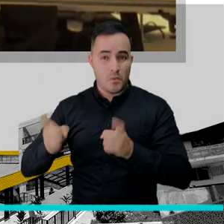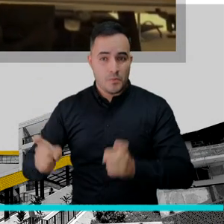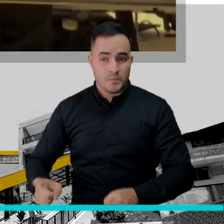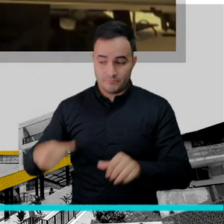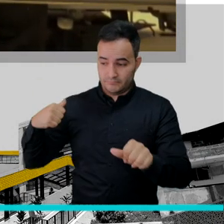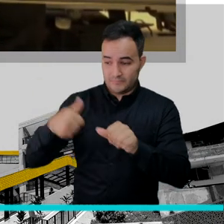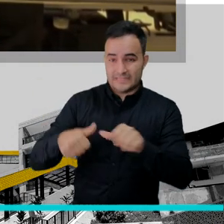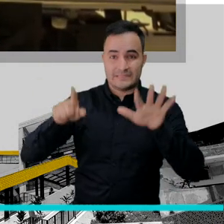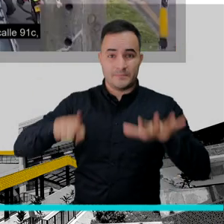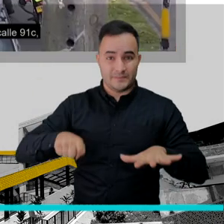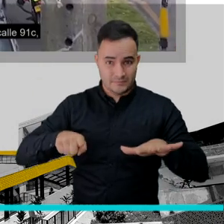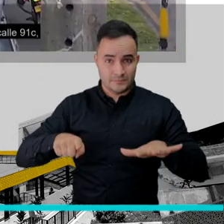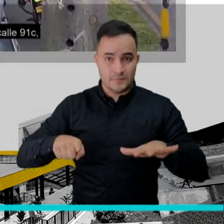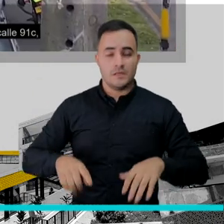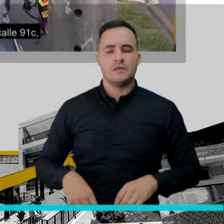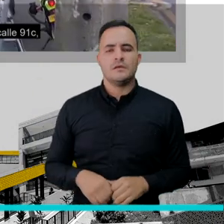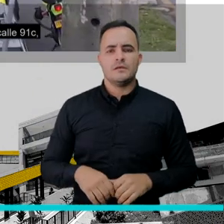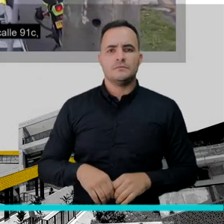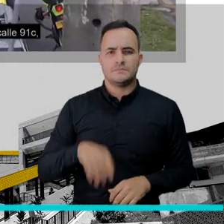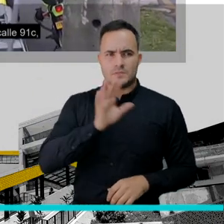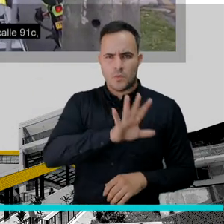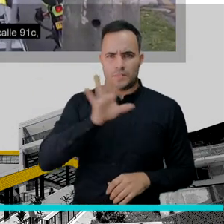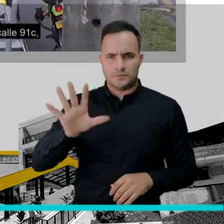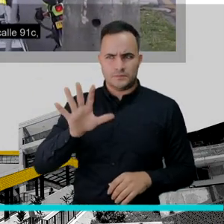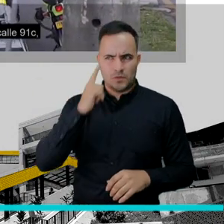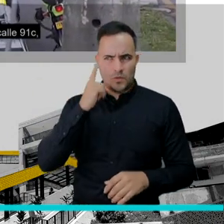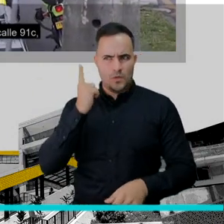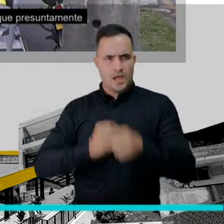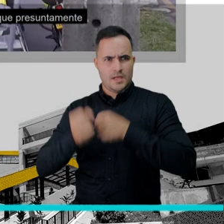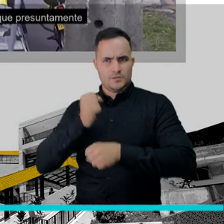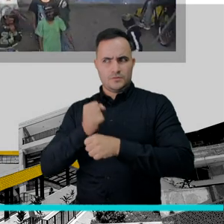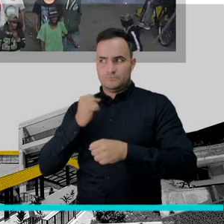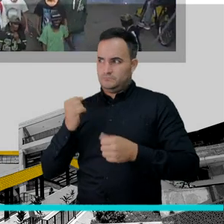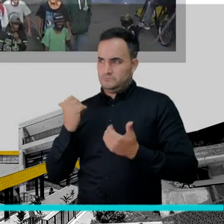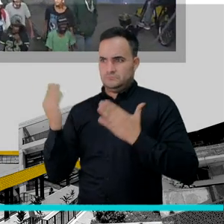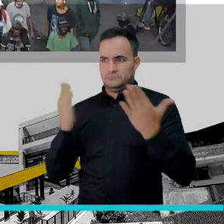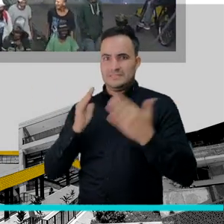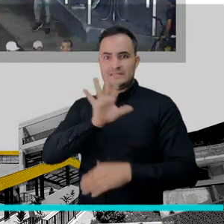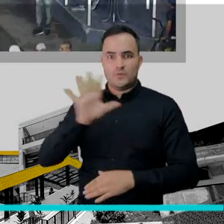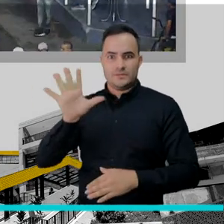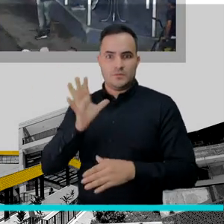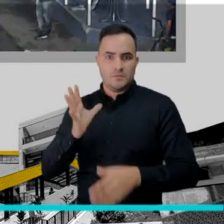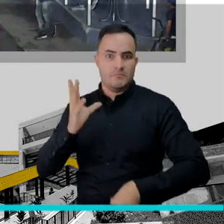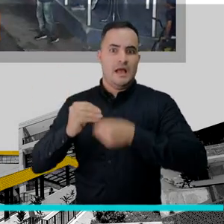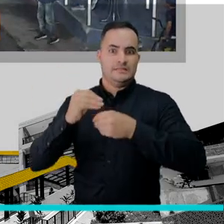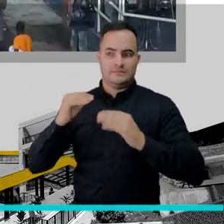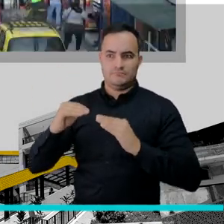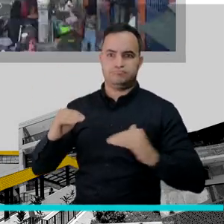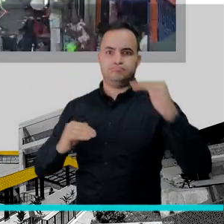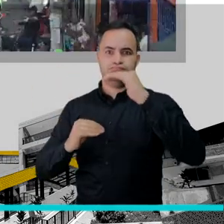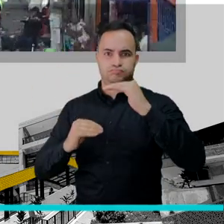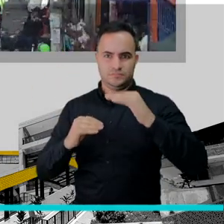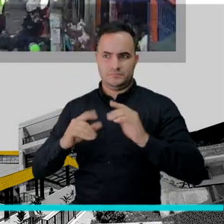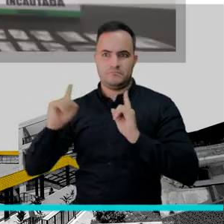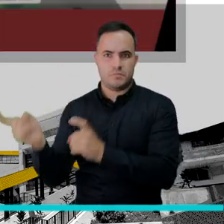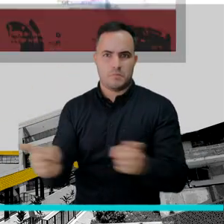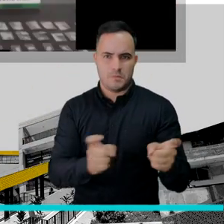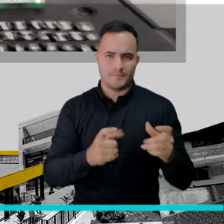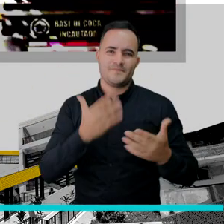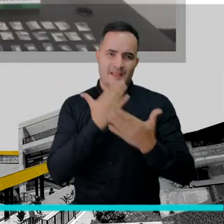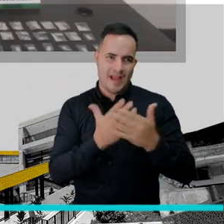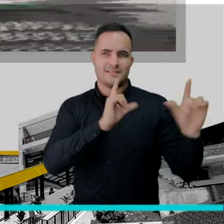capturas en este primer semestre, 55 más en comparación con el año pasado, hechas por